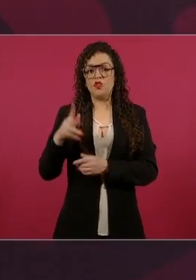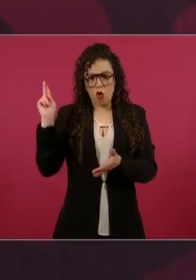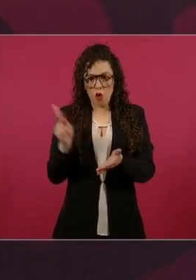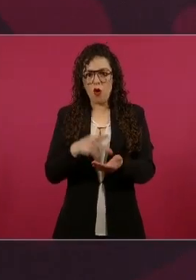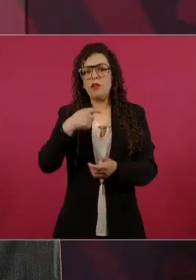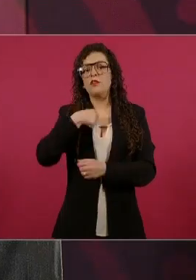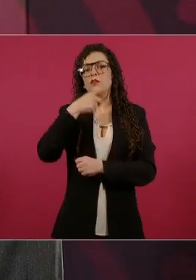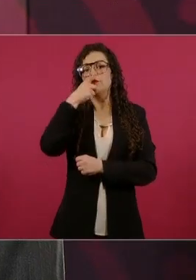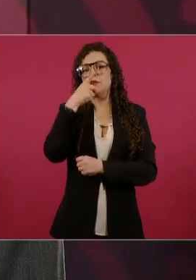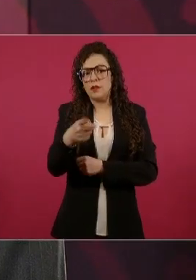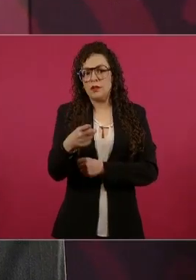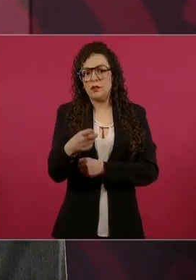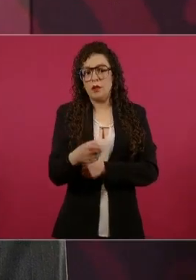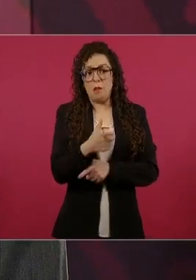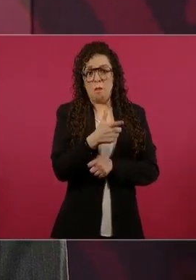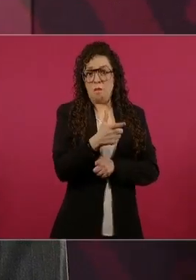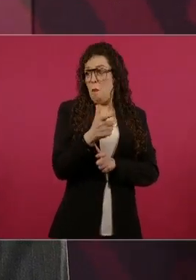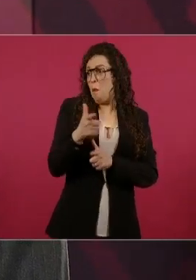no balazos.